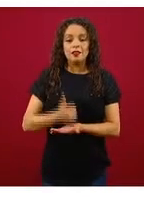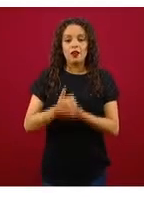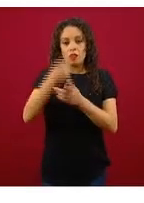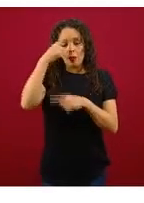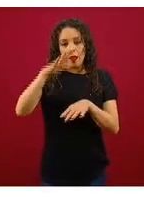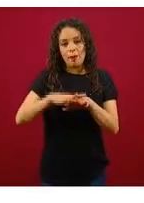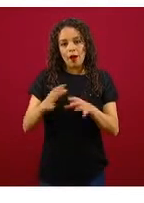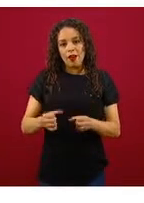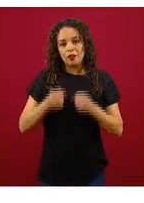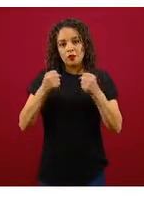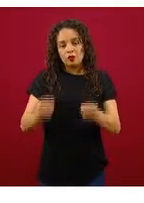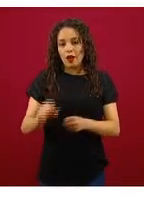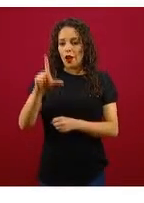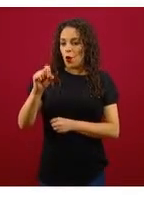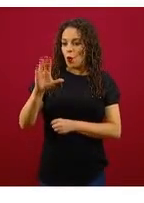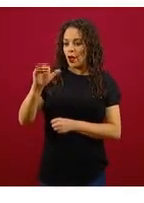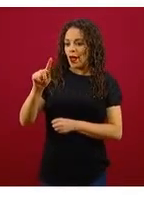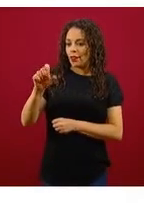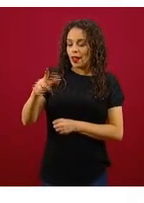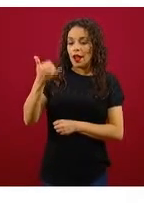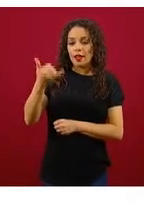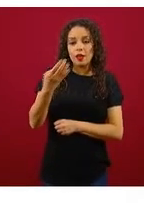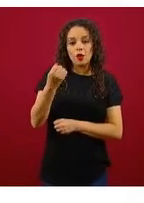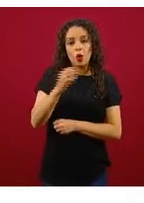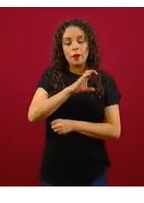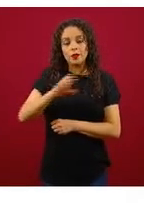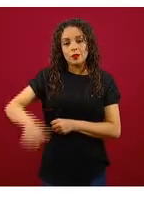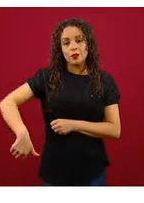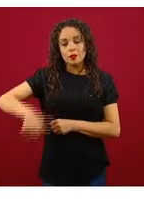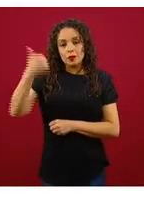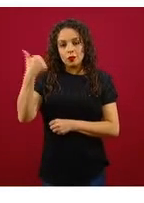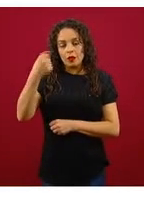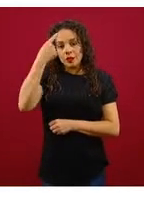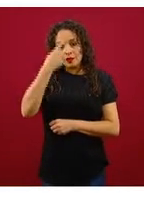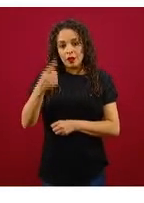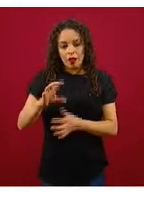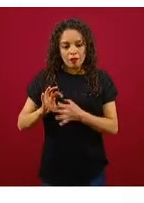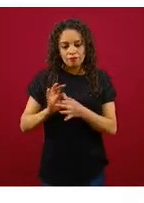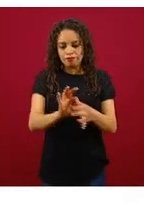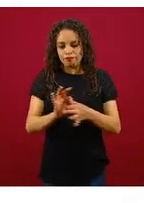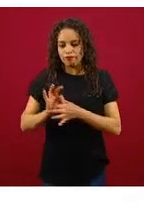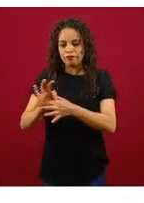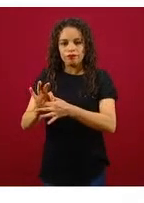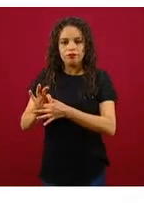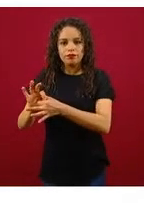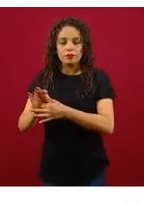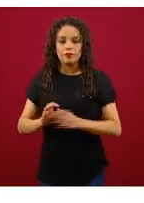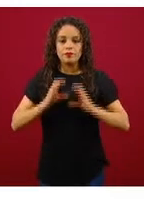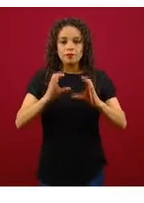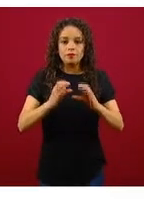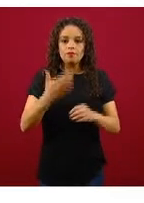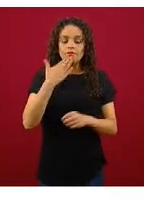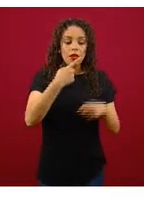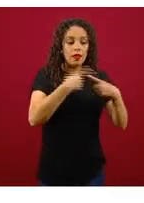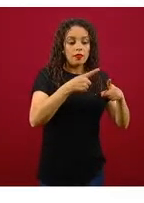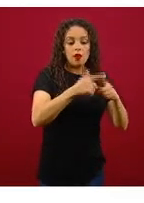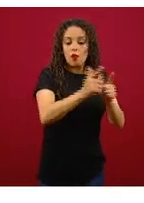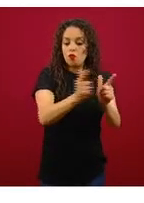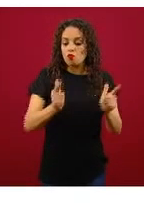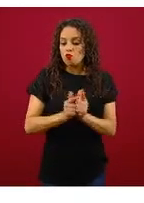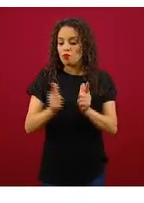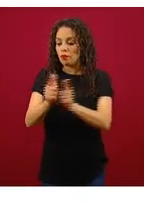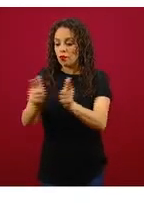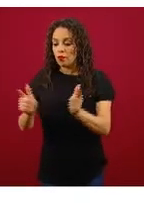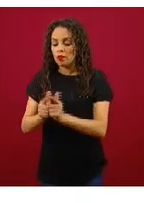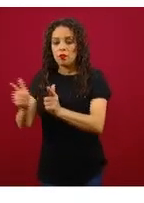911. Eso, por un lado, para articularlo con el trabajo en territorio, con distintos grupos de filtrado y